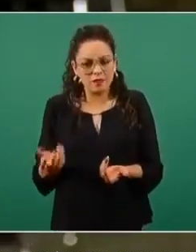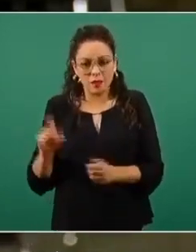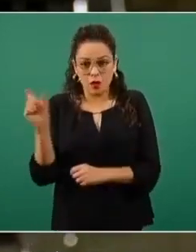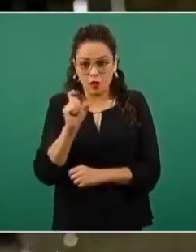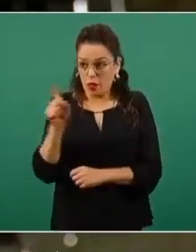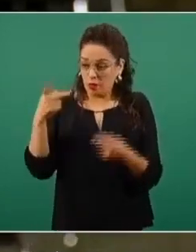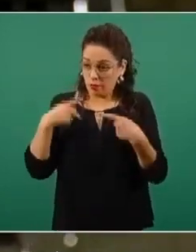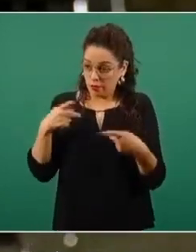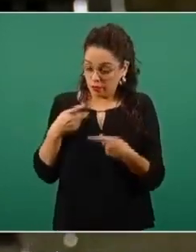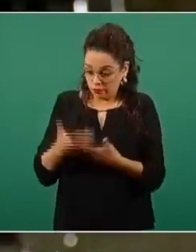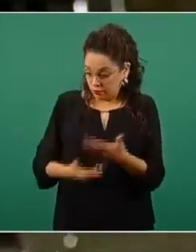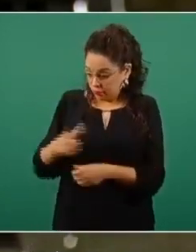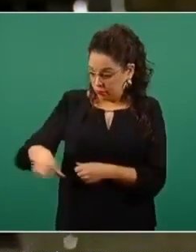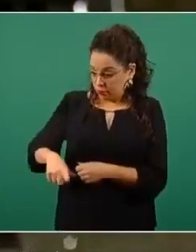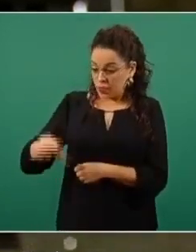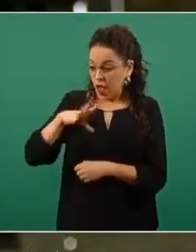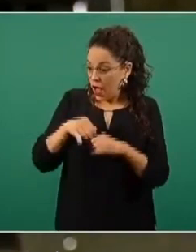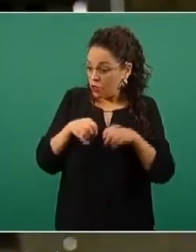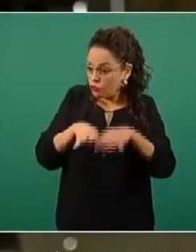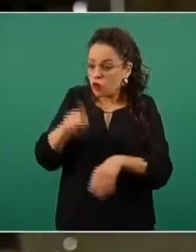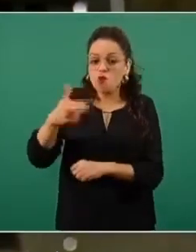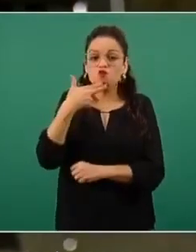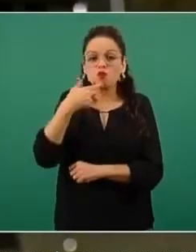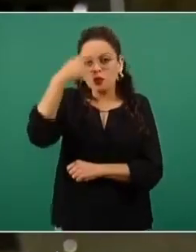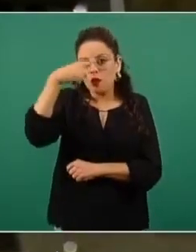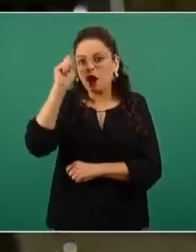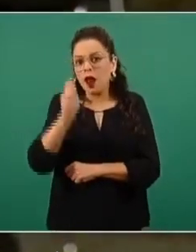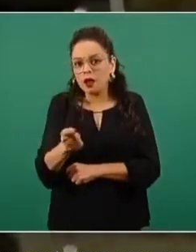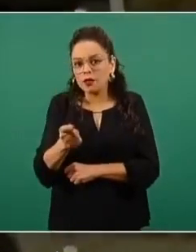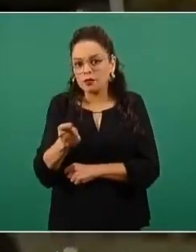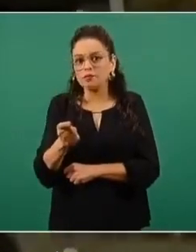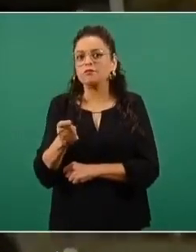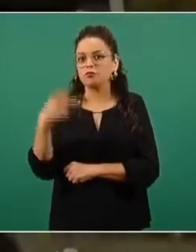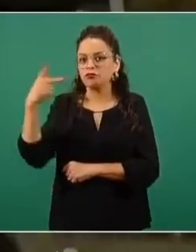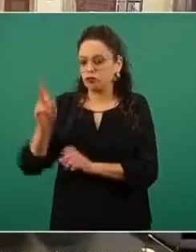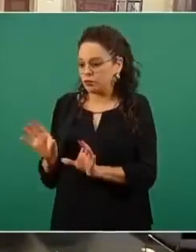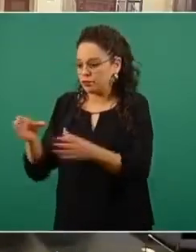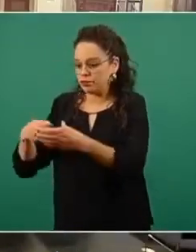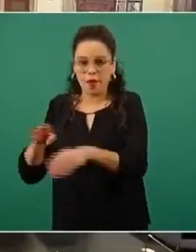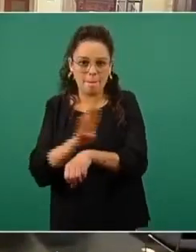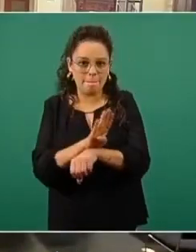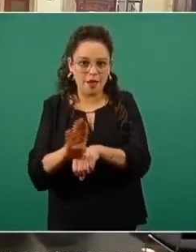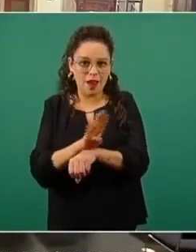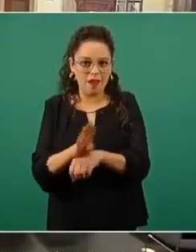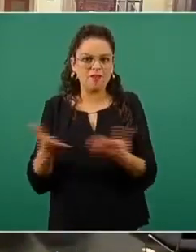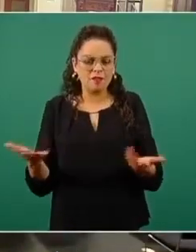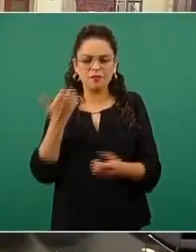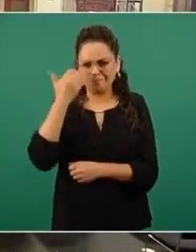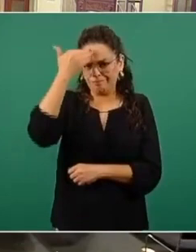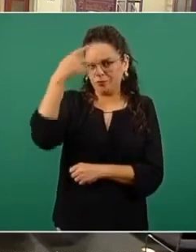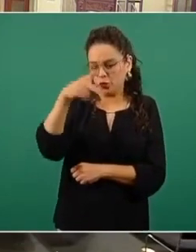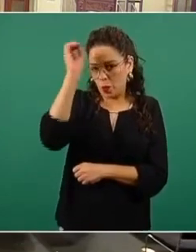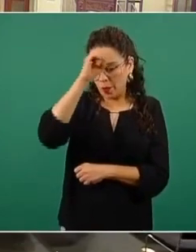que teniendo información privilegiada la use para beneficio de unos cuantos? No hay duda alguna y lo